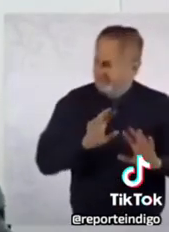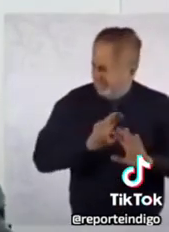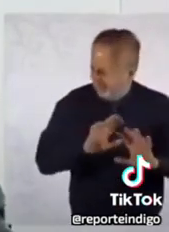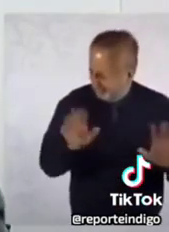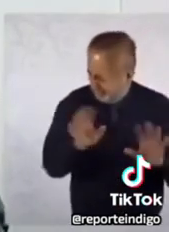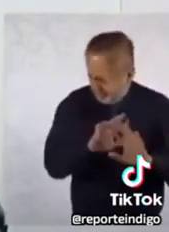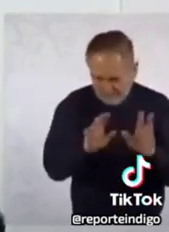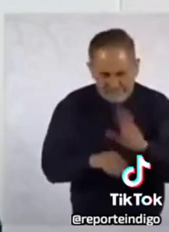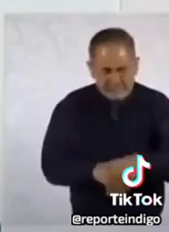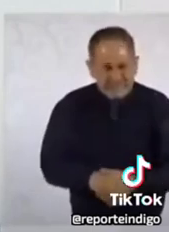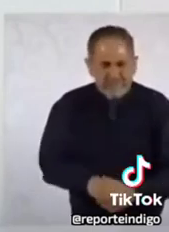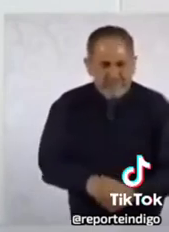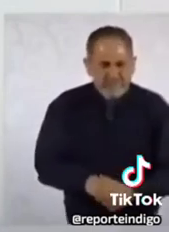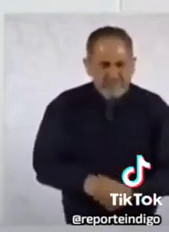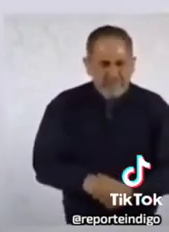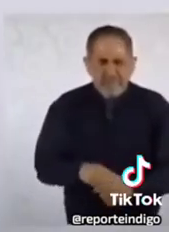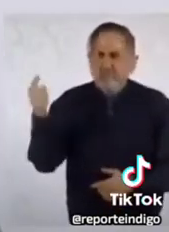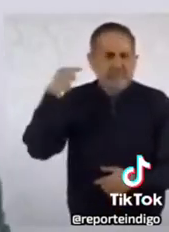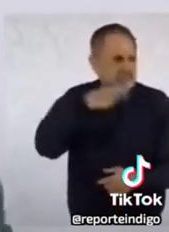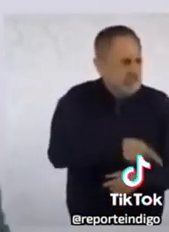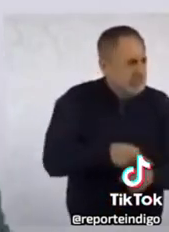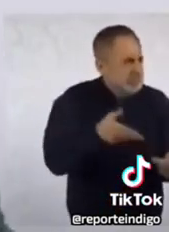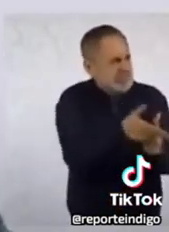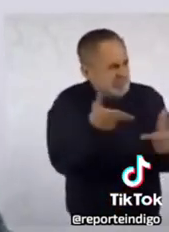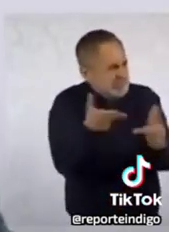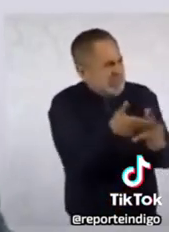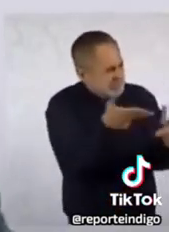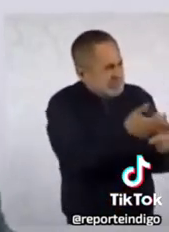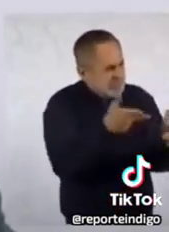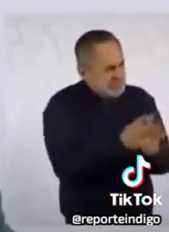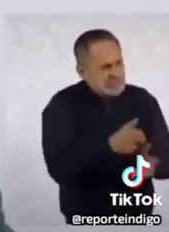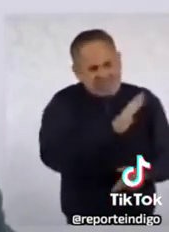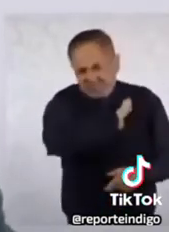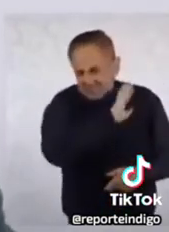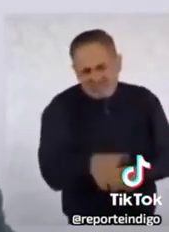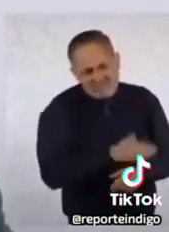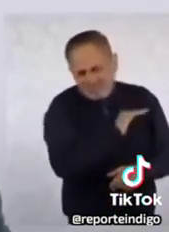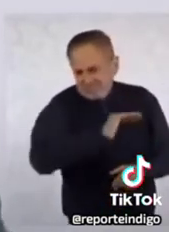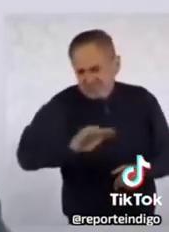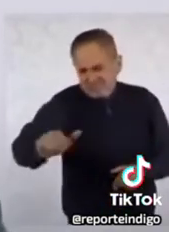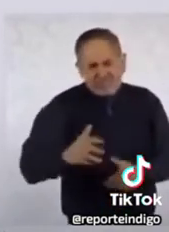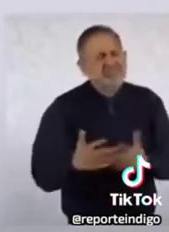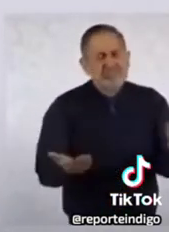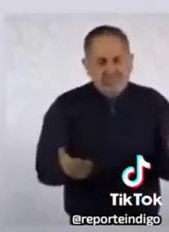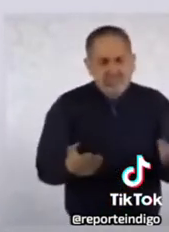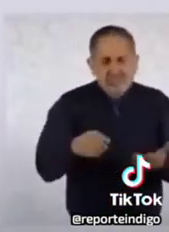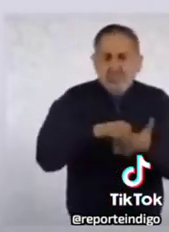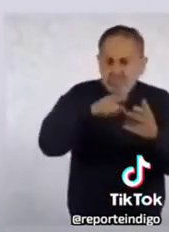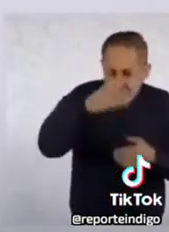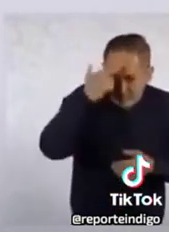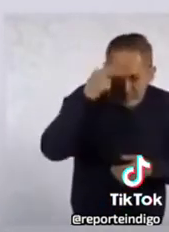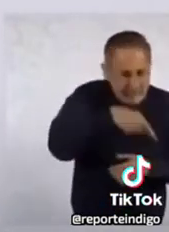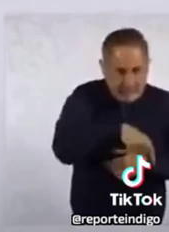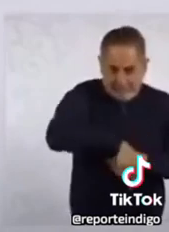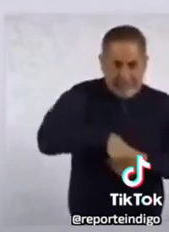matanzas, tan sólo la del Templo Mayor,